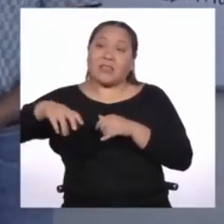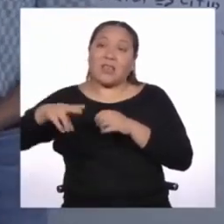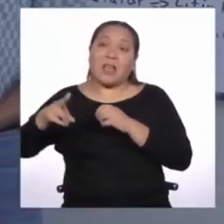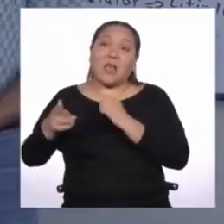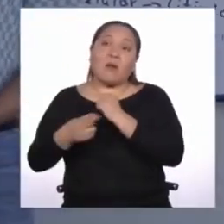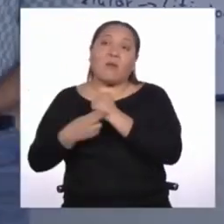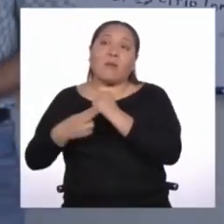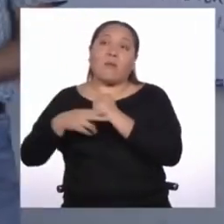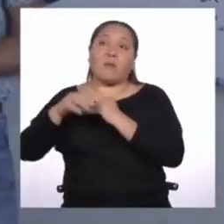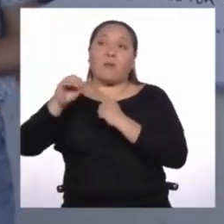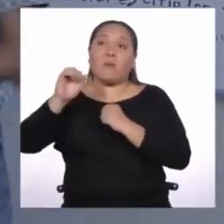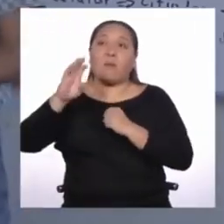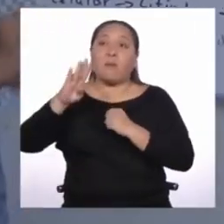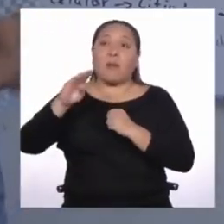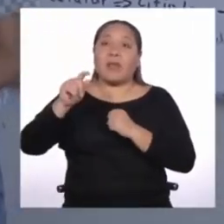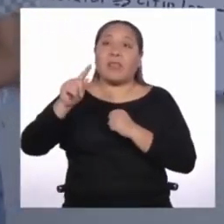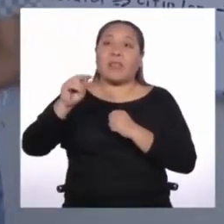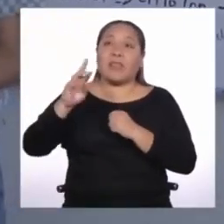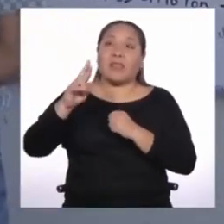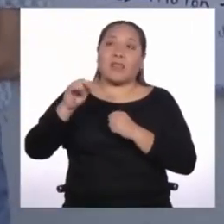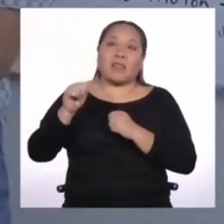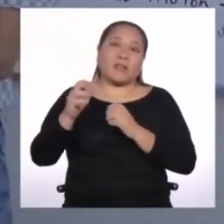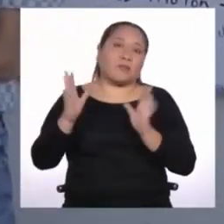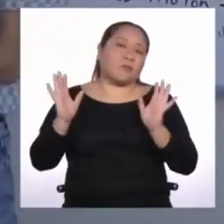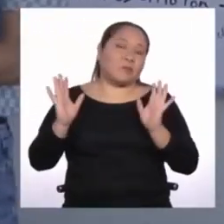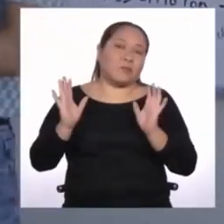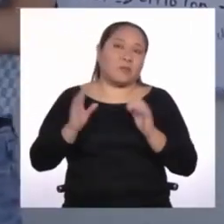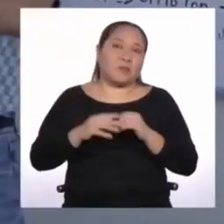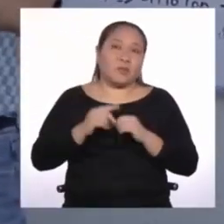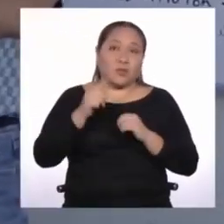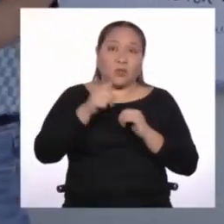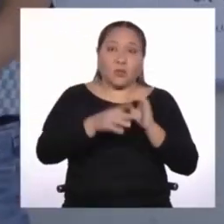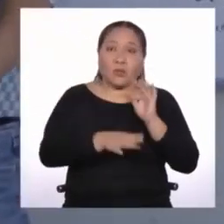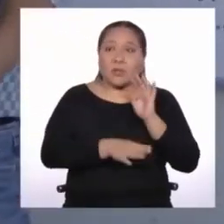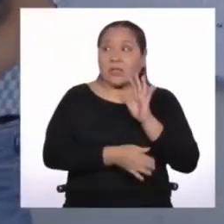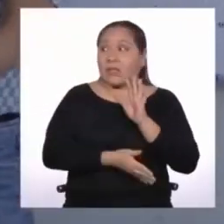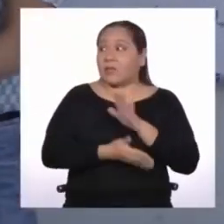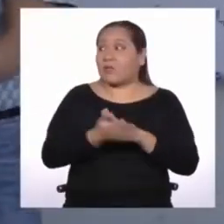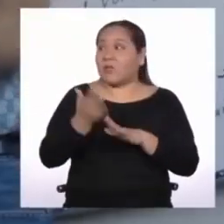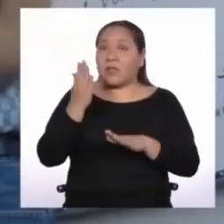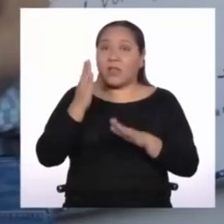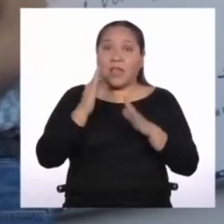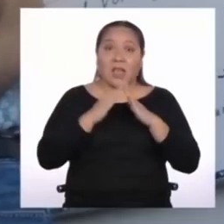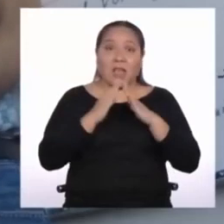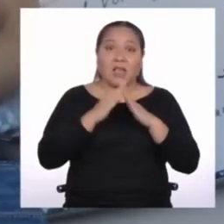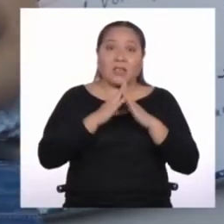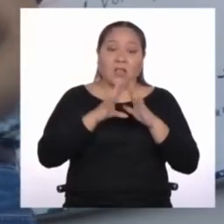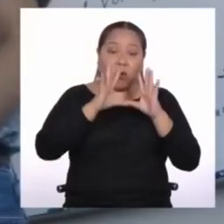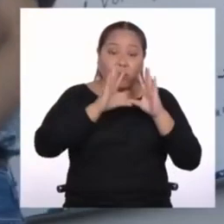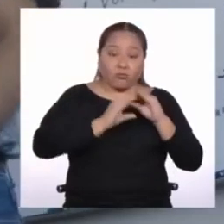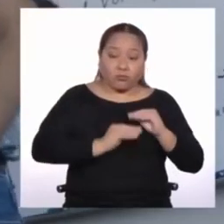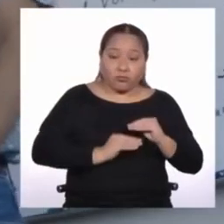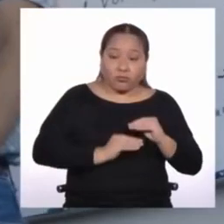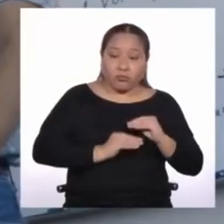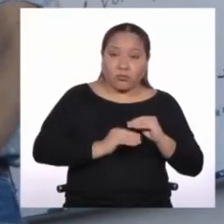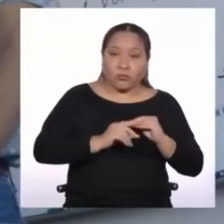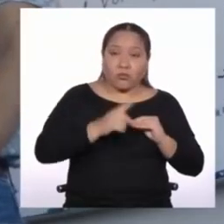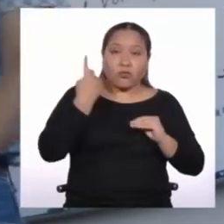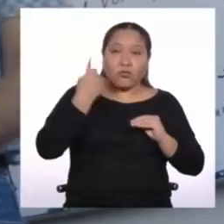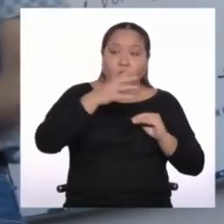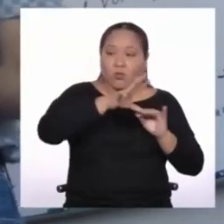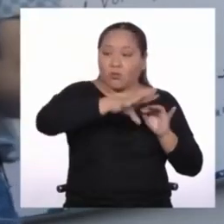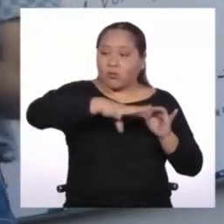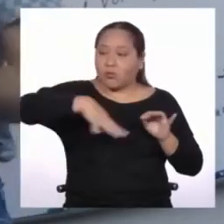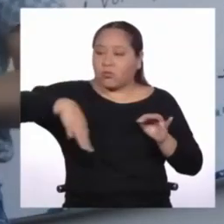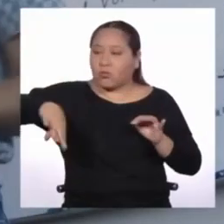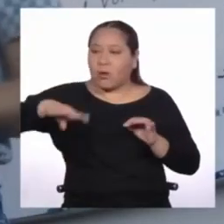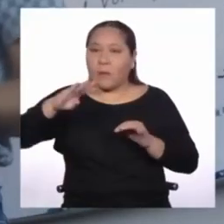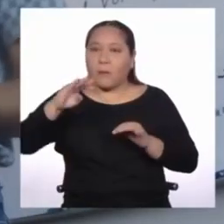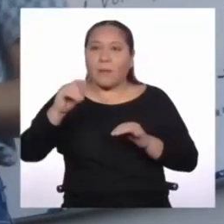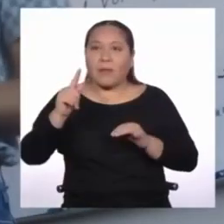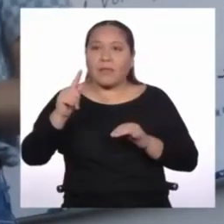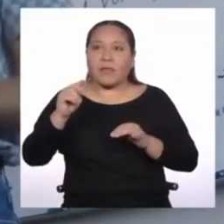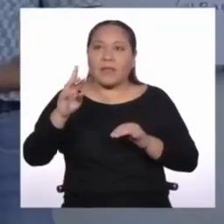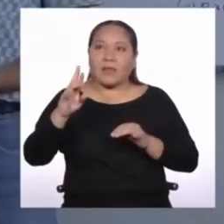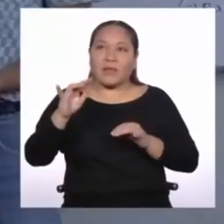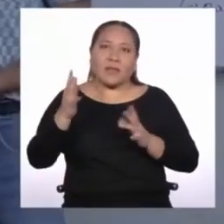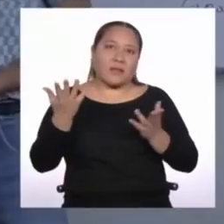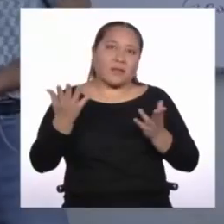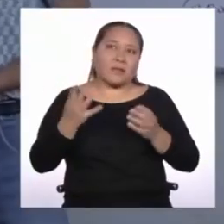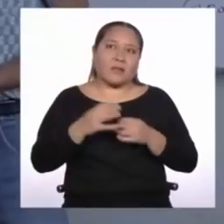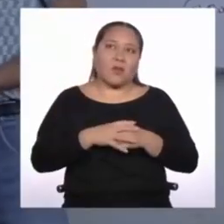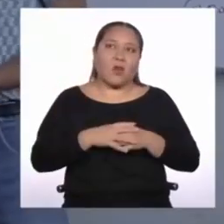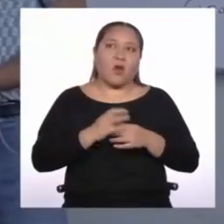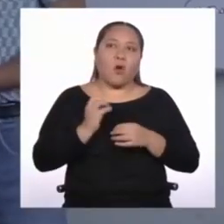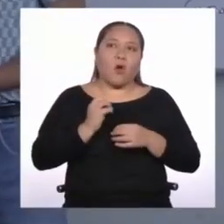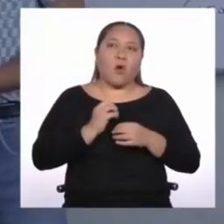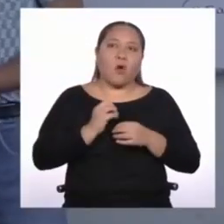cargue directamente la batería, ¿no es cierto? Si, digamos, estás fuera de casa y todo está apagado, toda la energía se va a la batería. O hay condiciones mixtas,